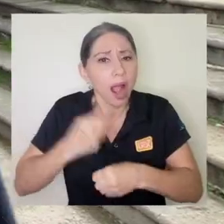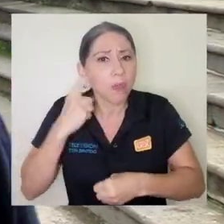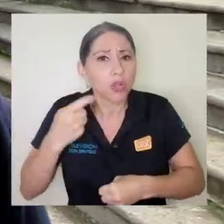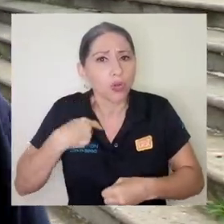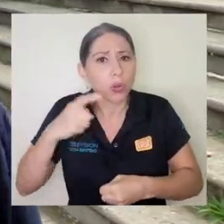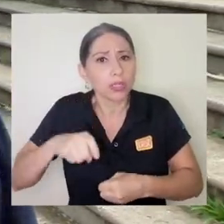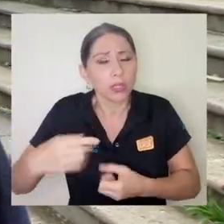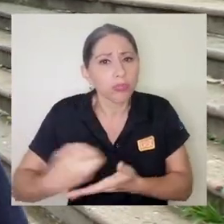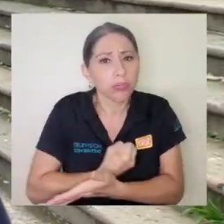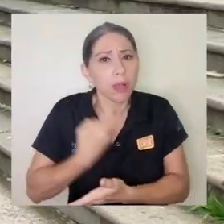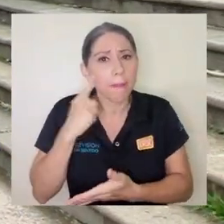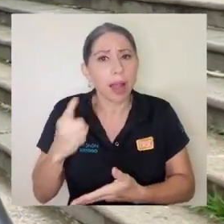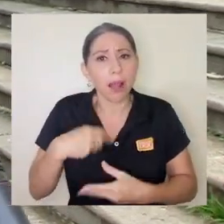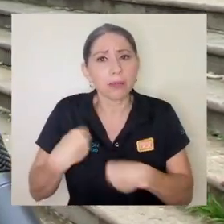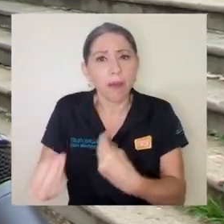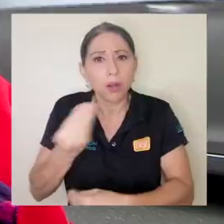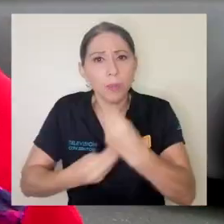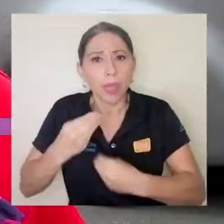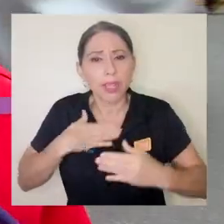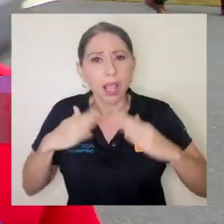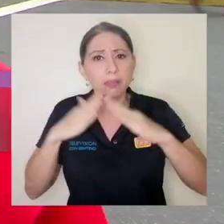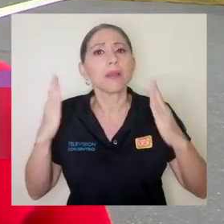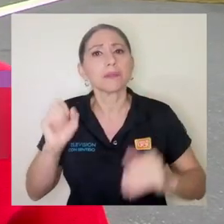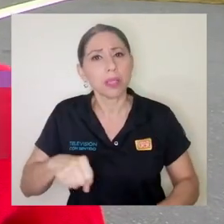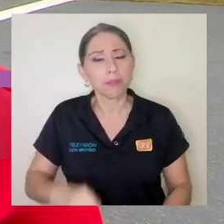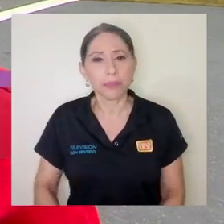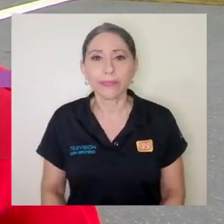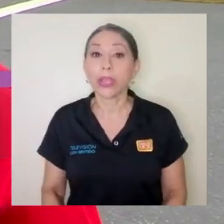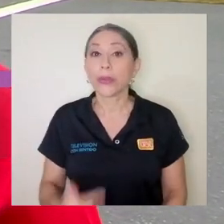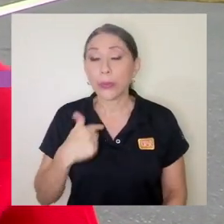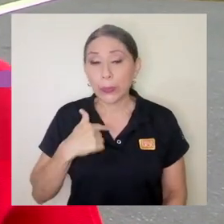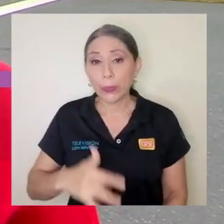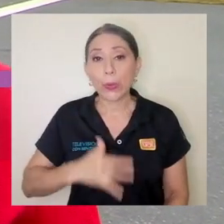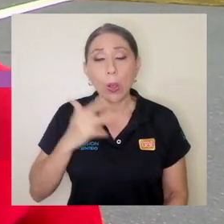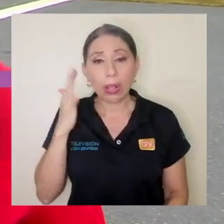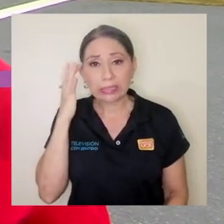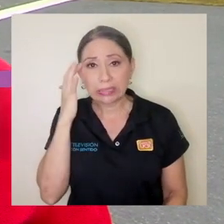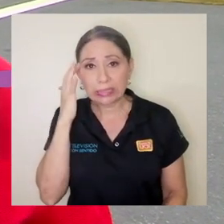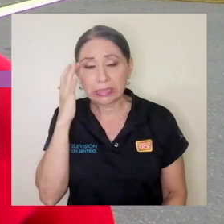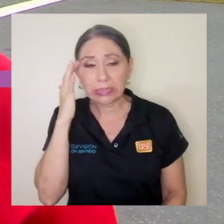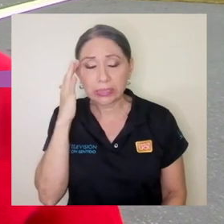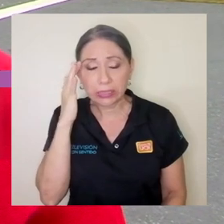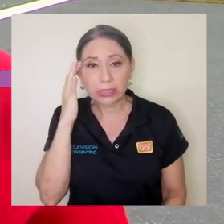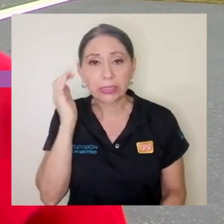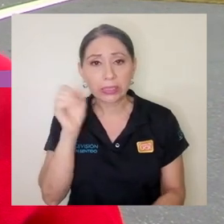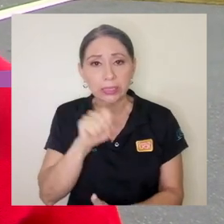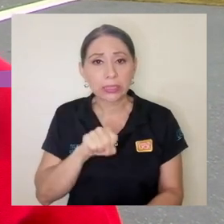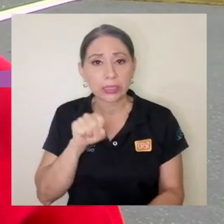casa simplemente nada más, sí. He sentido preocupada por la situación,